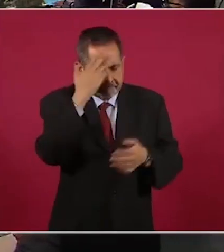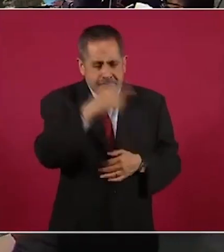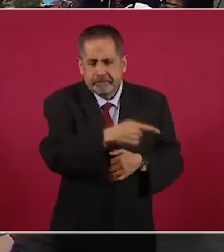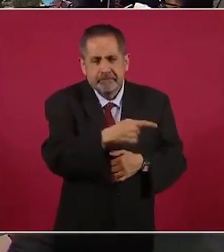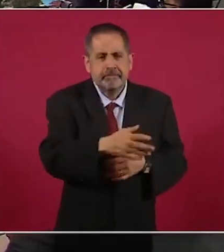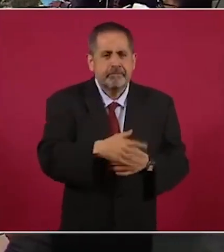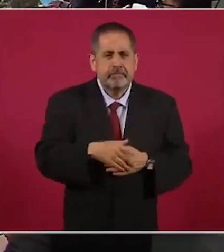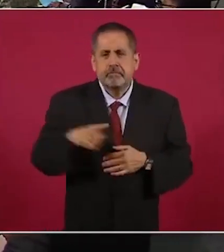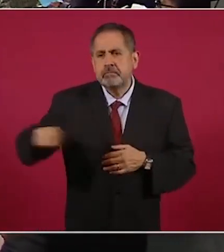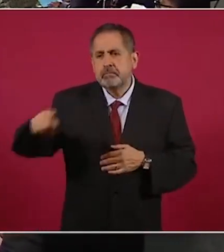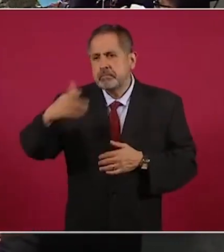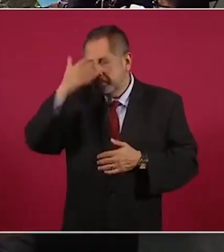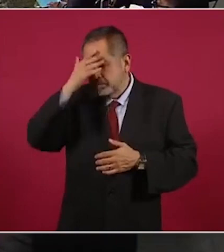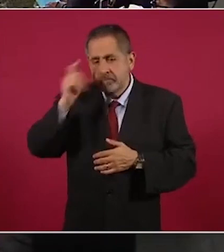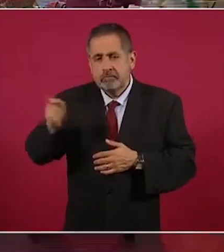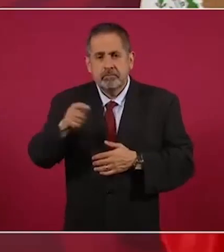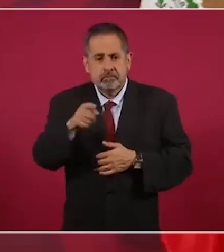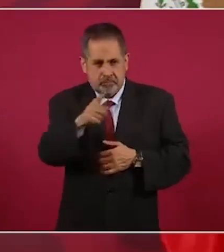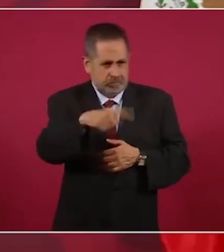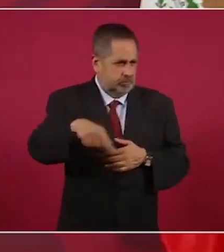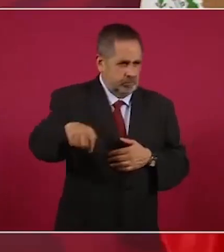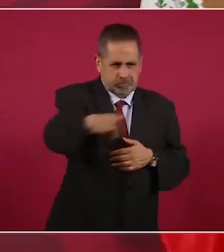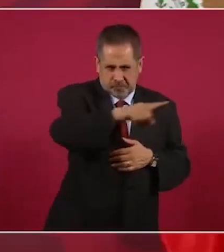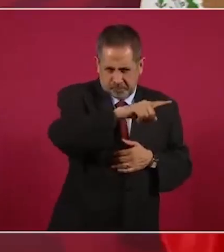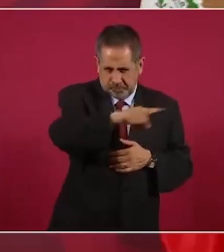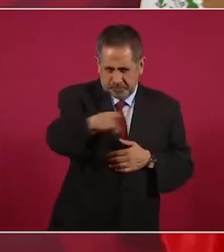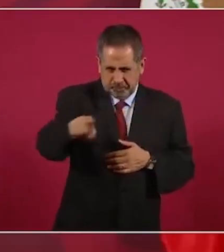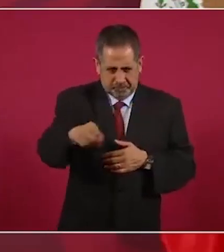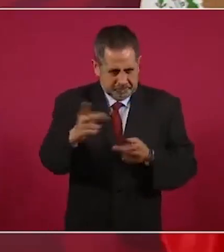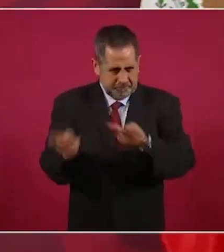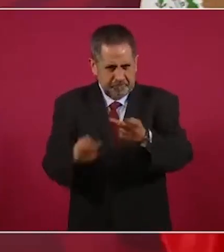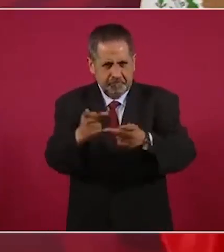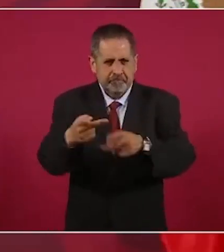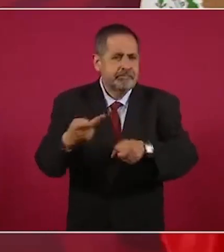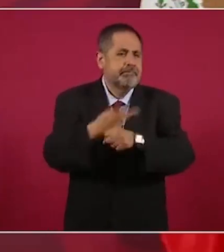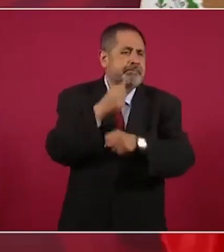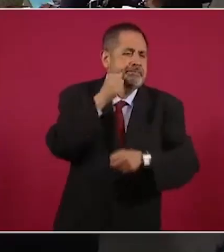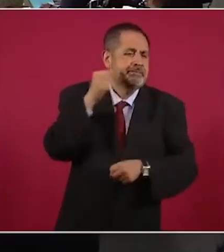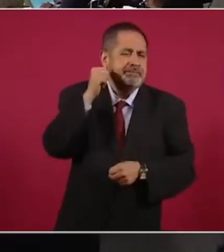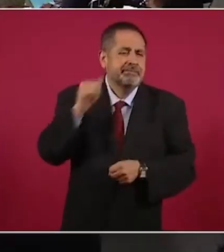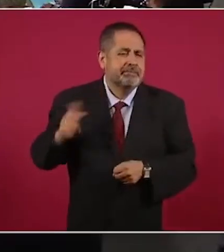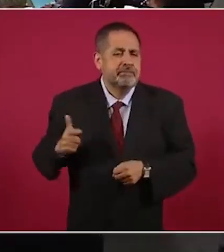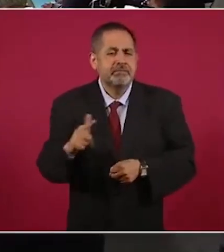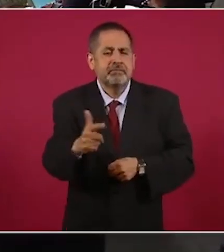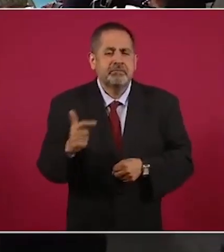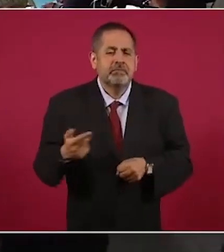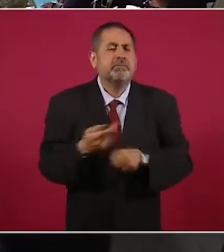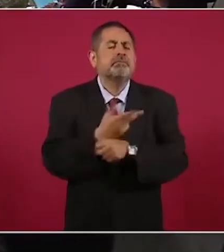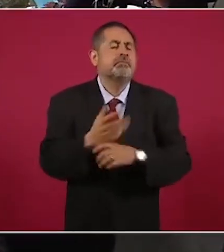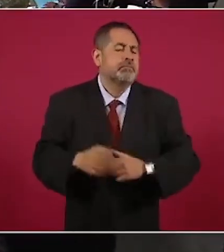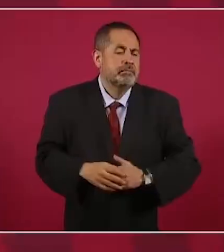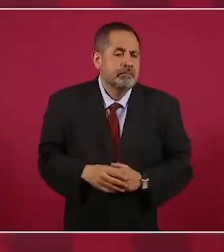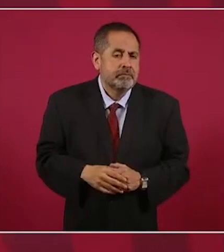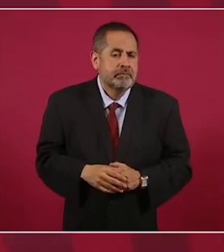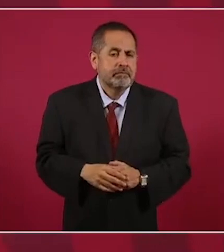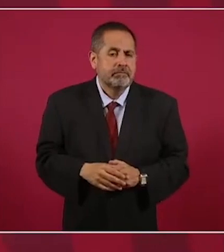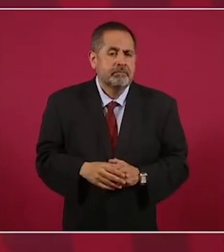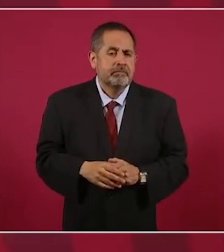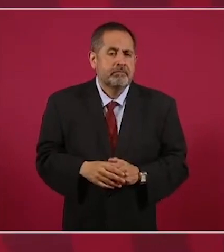que se hayan enterado. A ustedes, que